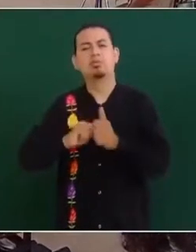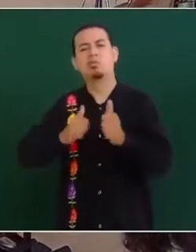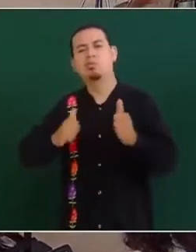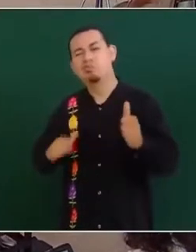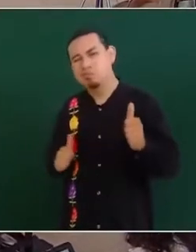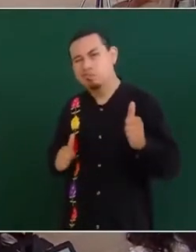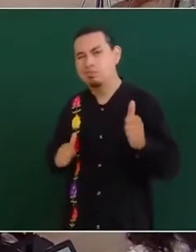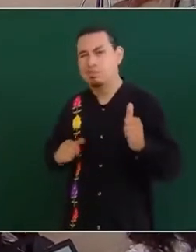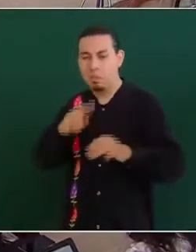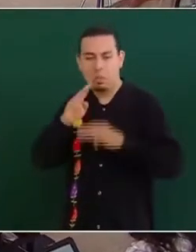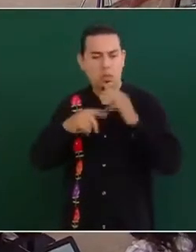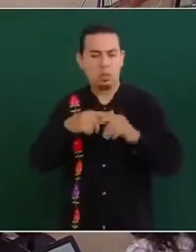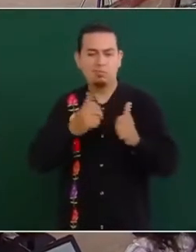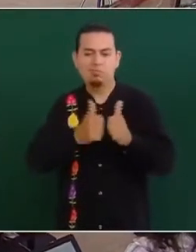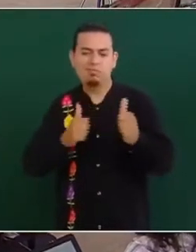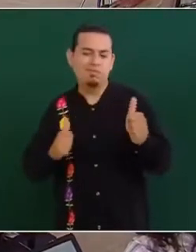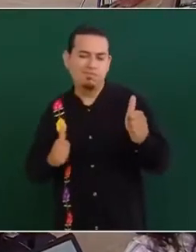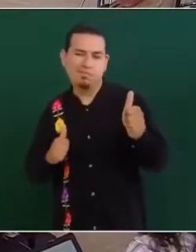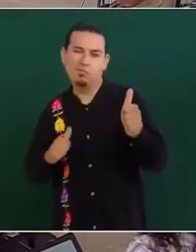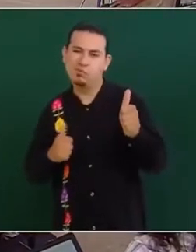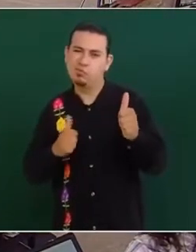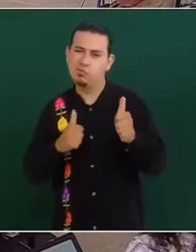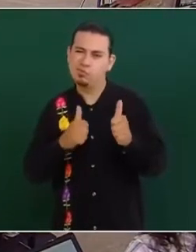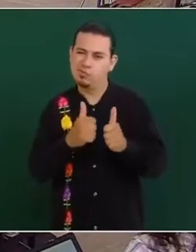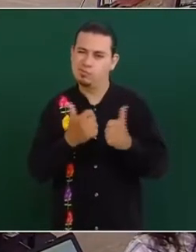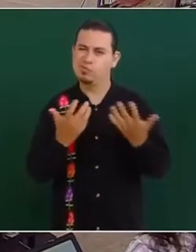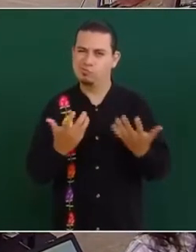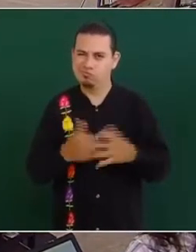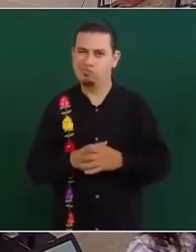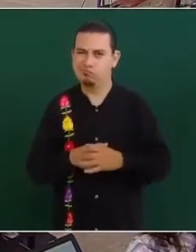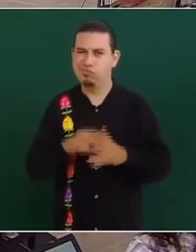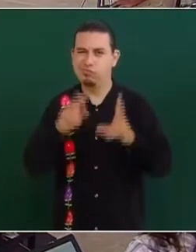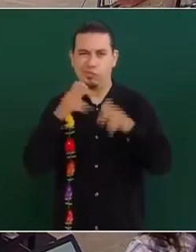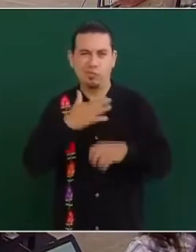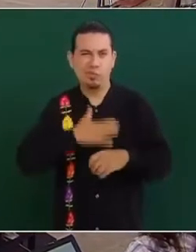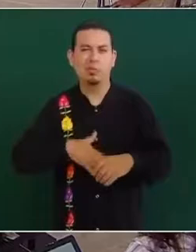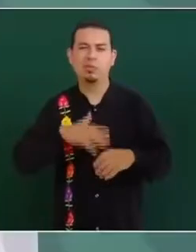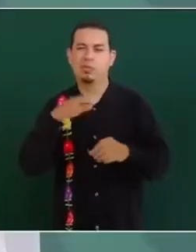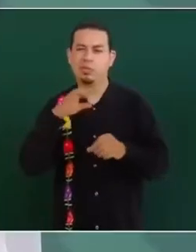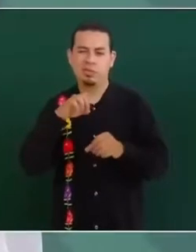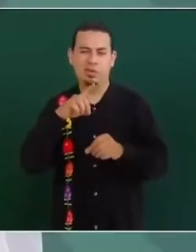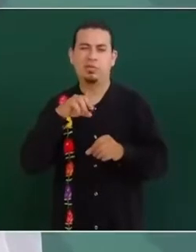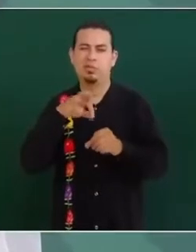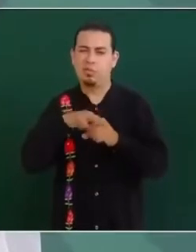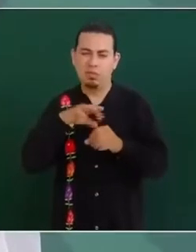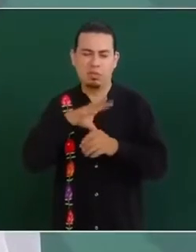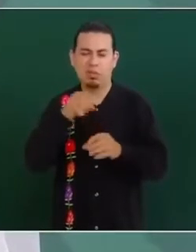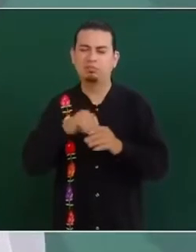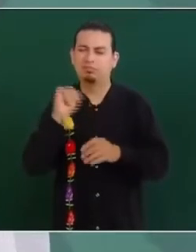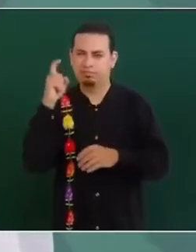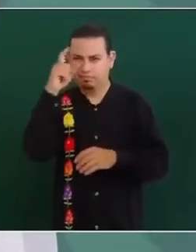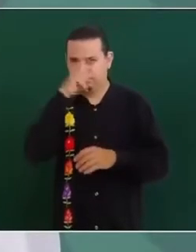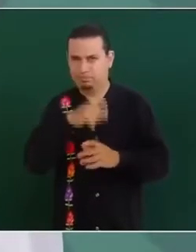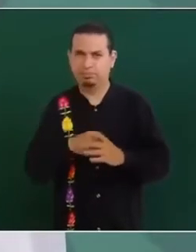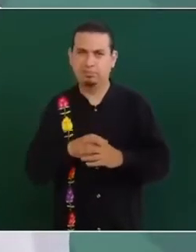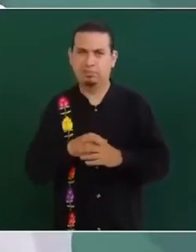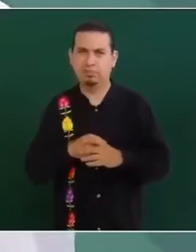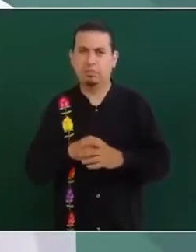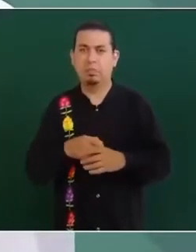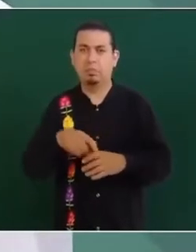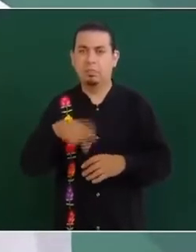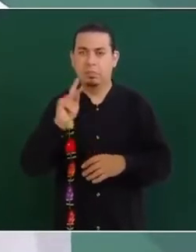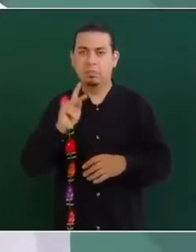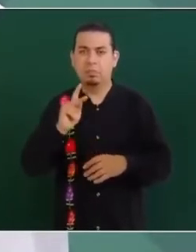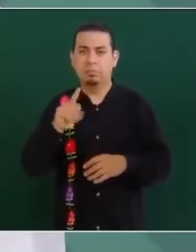en el mundo en materia democrática. Somos de los primeros